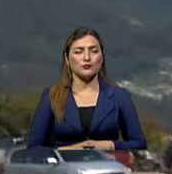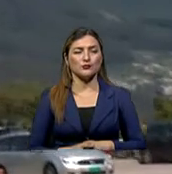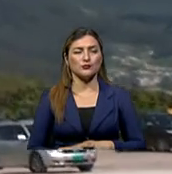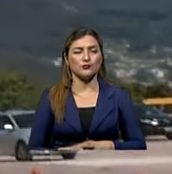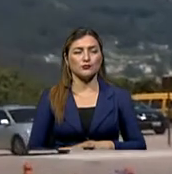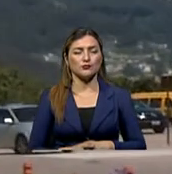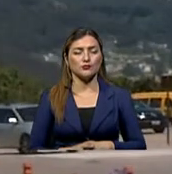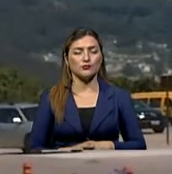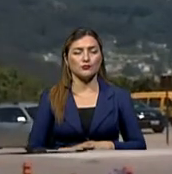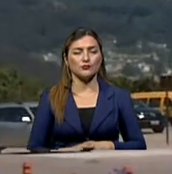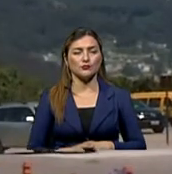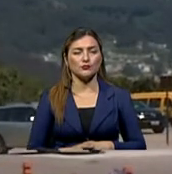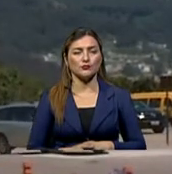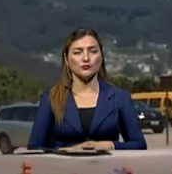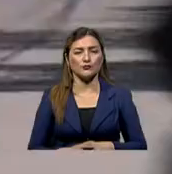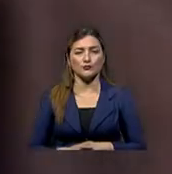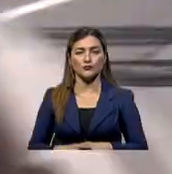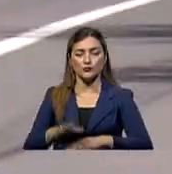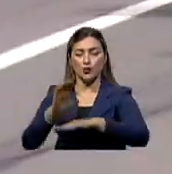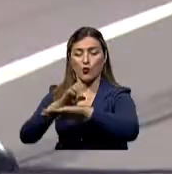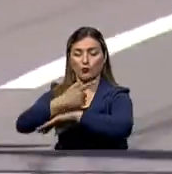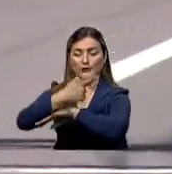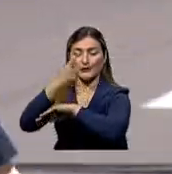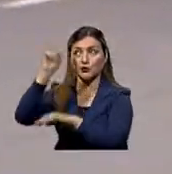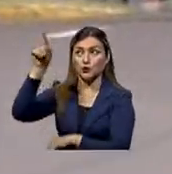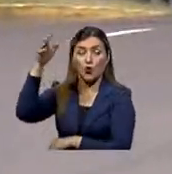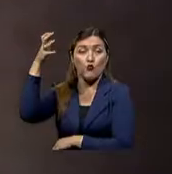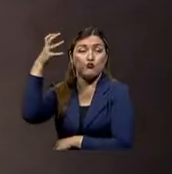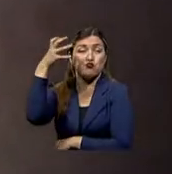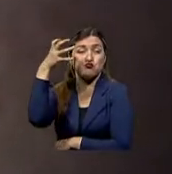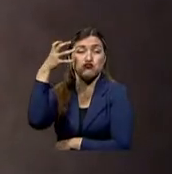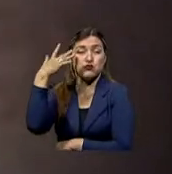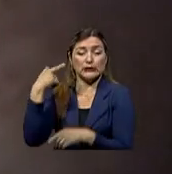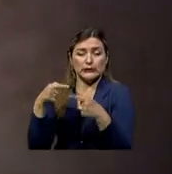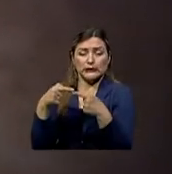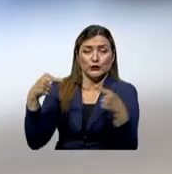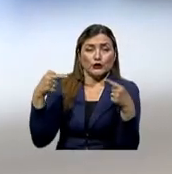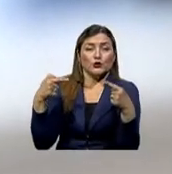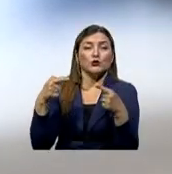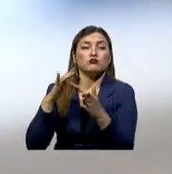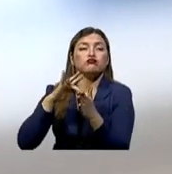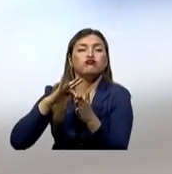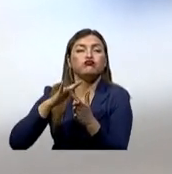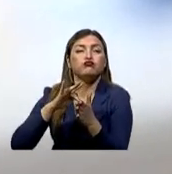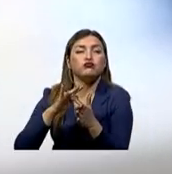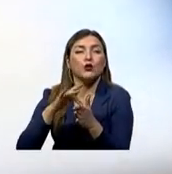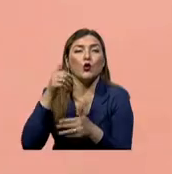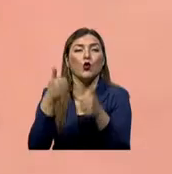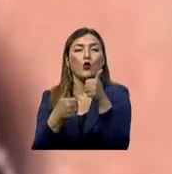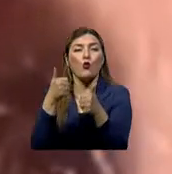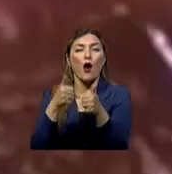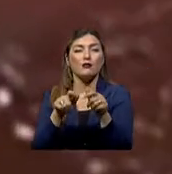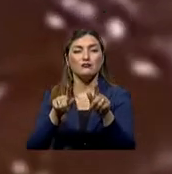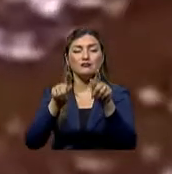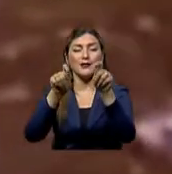Los días soleados regresaron a Ecuador y con ello, un enemigo cada vez más peligroso, el cáncer de piel.